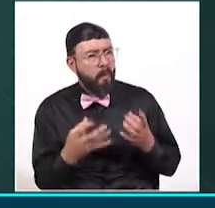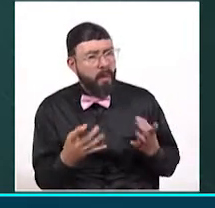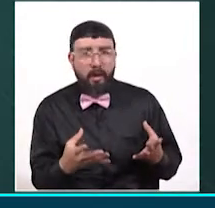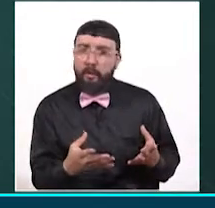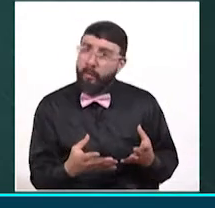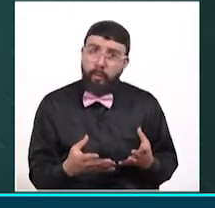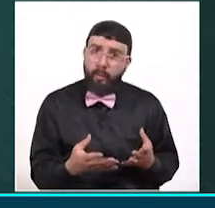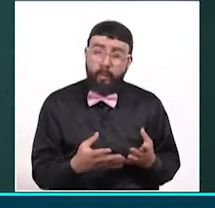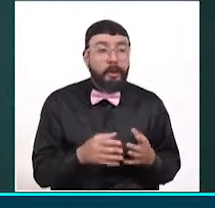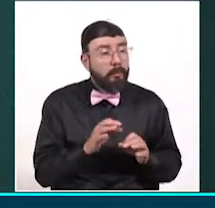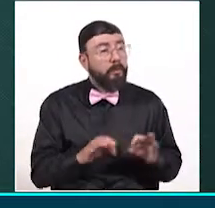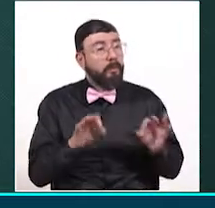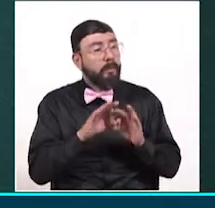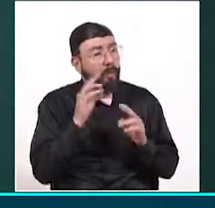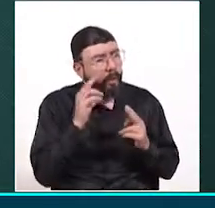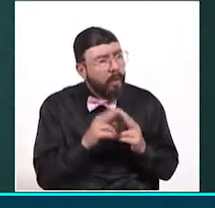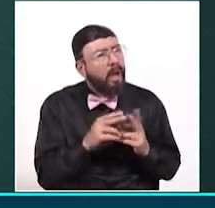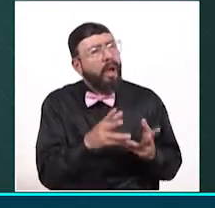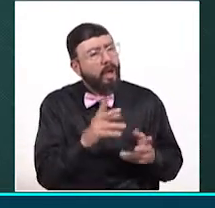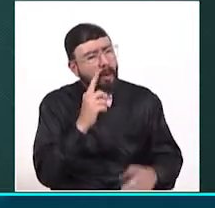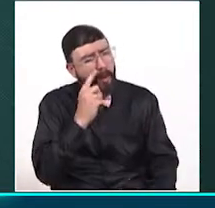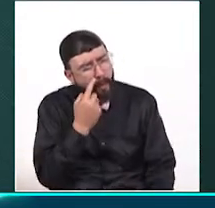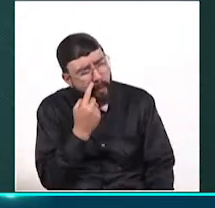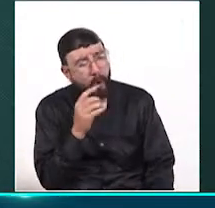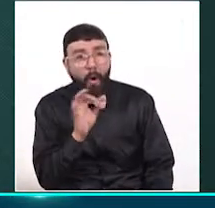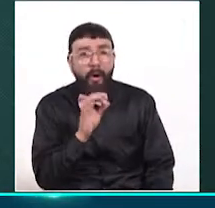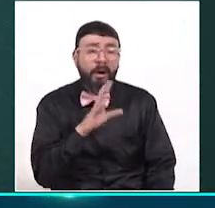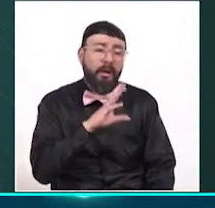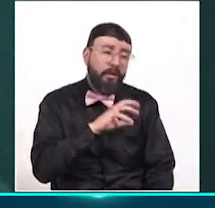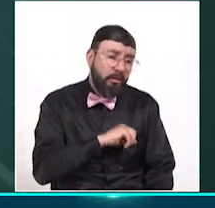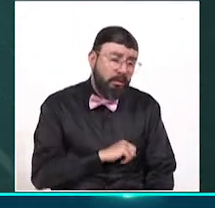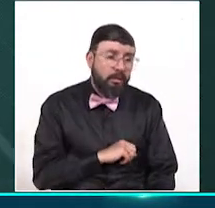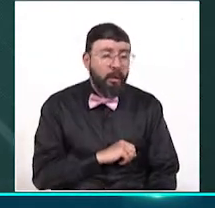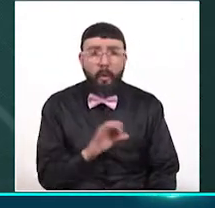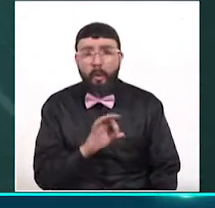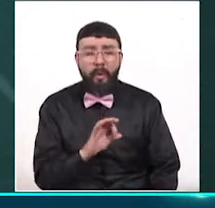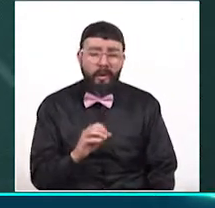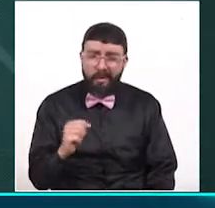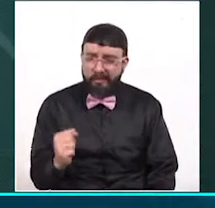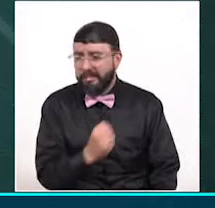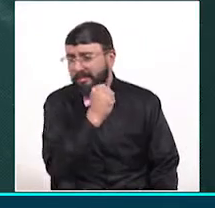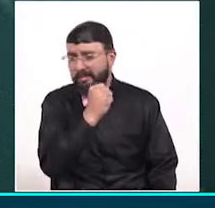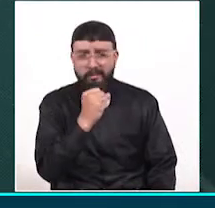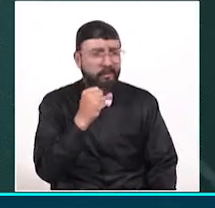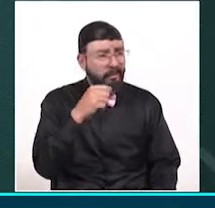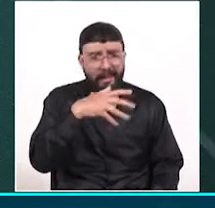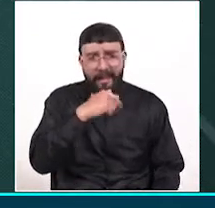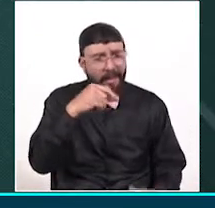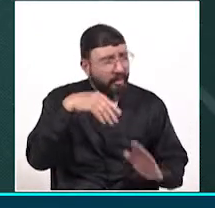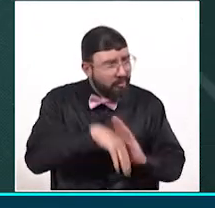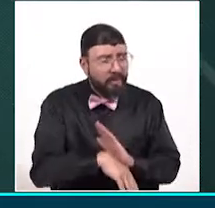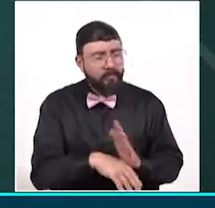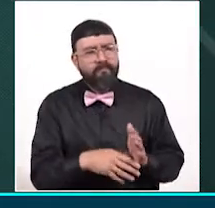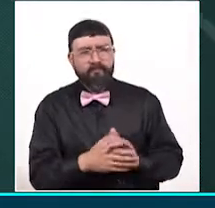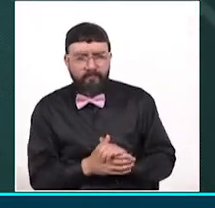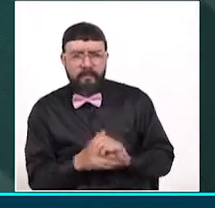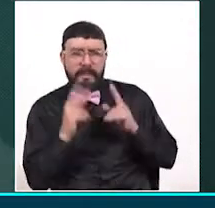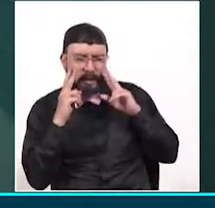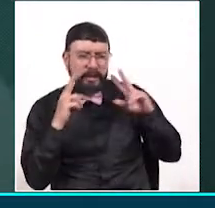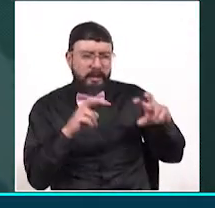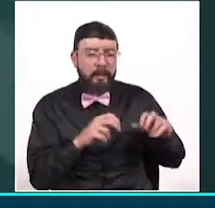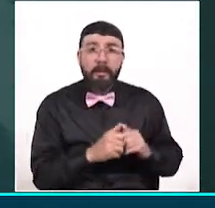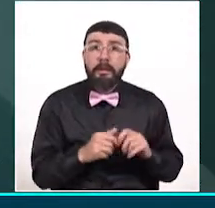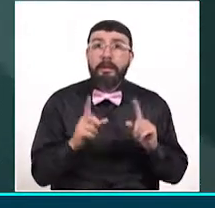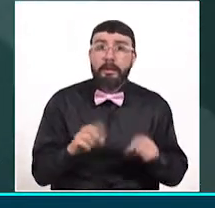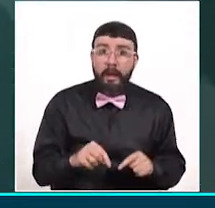resaltar y saber cuándo está aburrido, cuándo está triste o cuándo está frustrado. También, otro de los riesgos que pueden